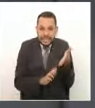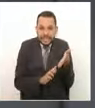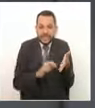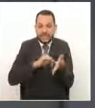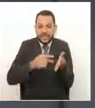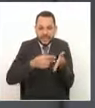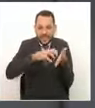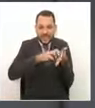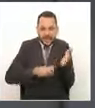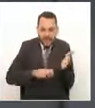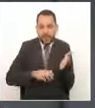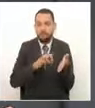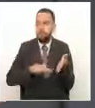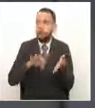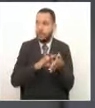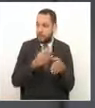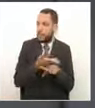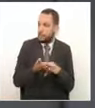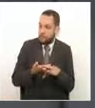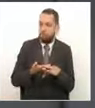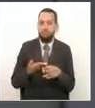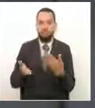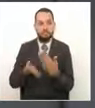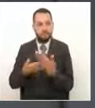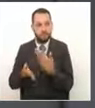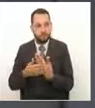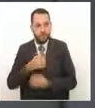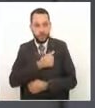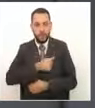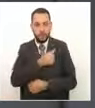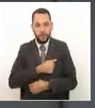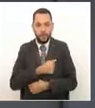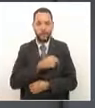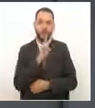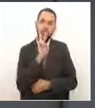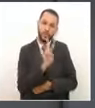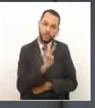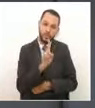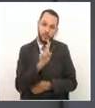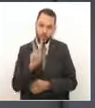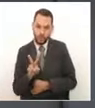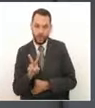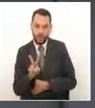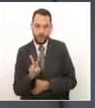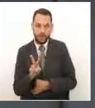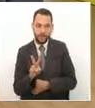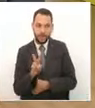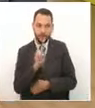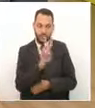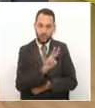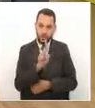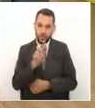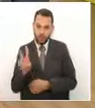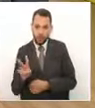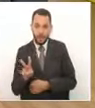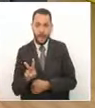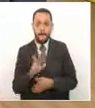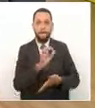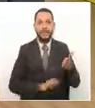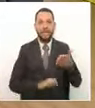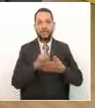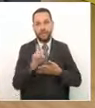pide es muy válida. Doctora Alexis, ayúdeme, son 212, ¿cierto? Menos 6, menos 8